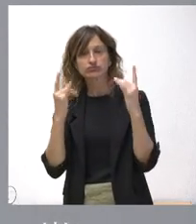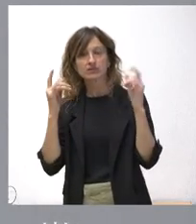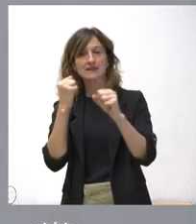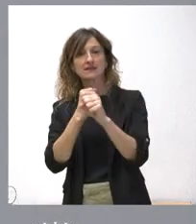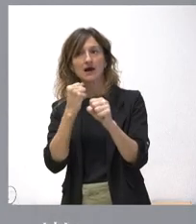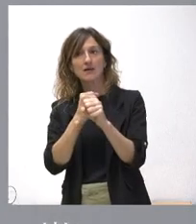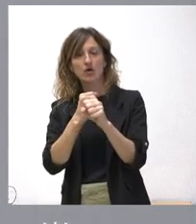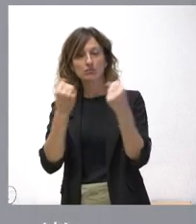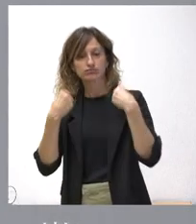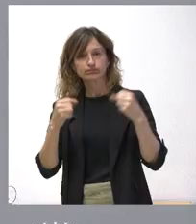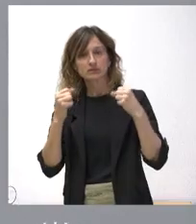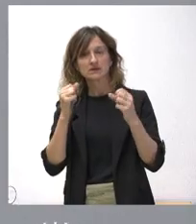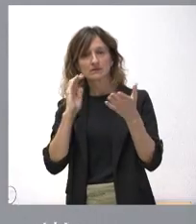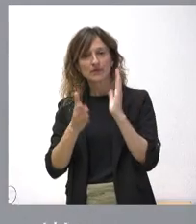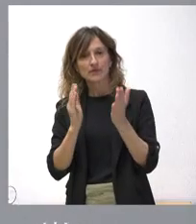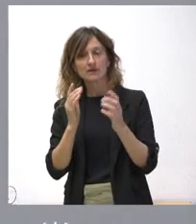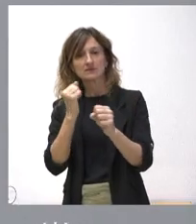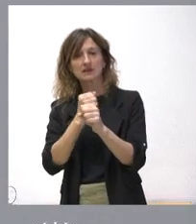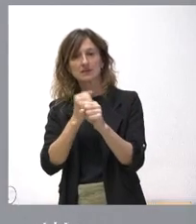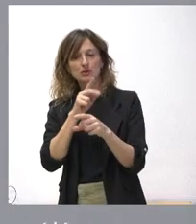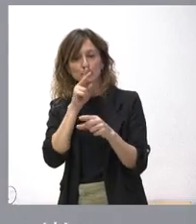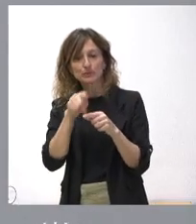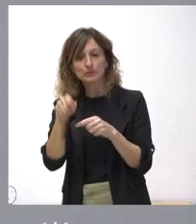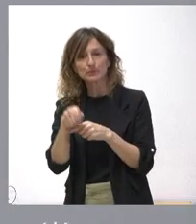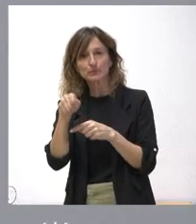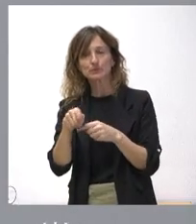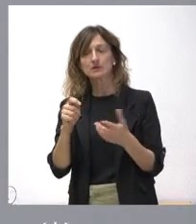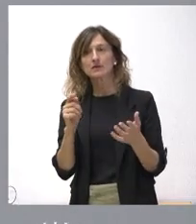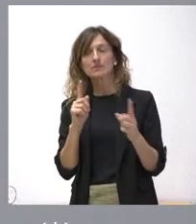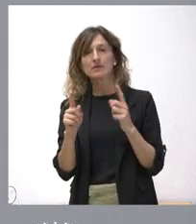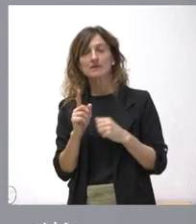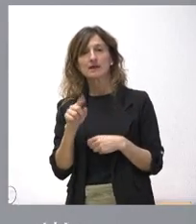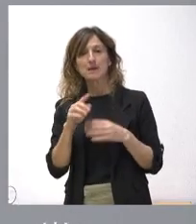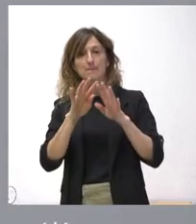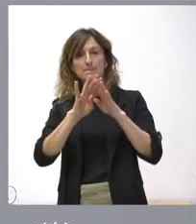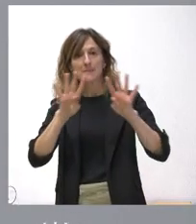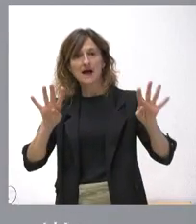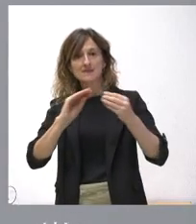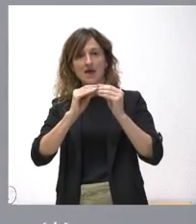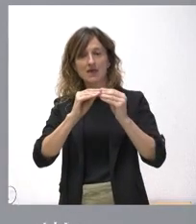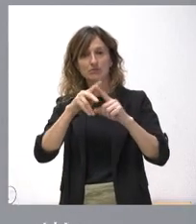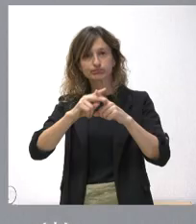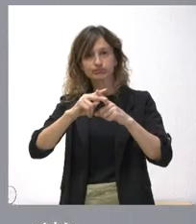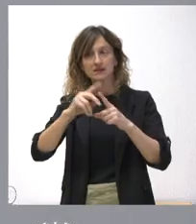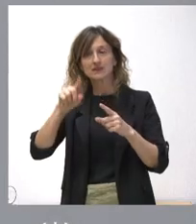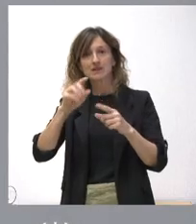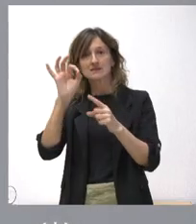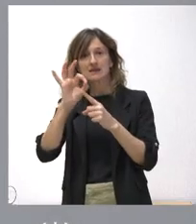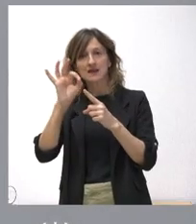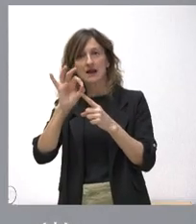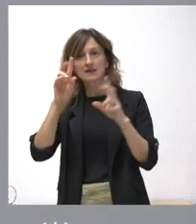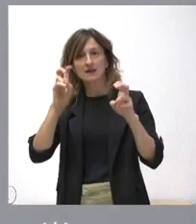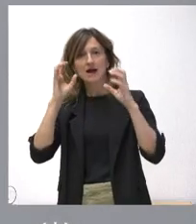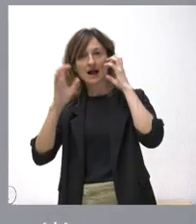entrenamiento y prácticas, tratamientos helvícolas preventivos, mantenimiento y reparación de vallado o señalización para exclusión del